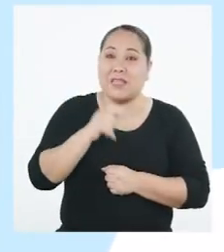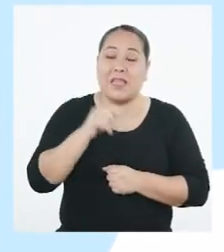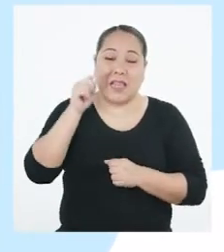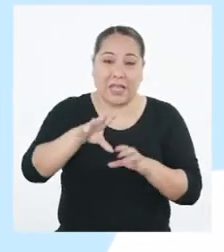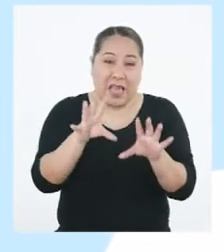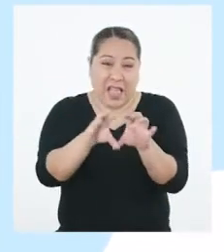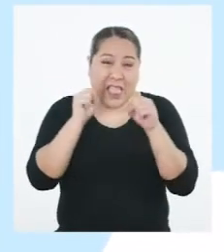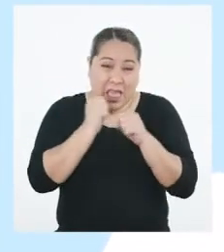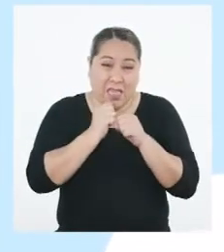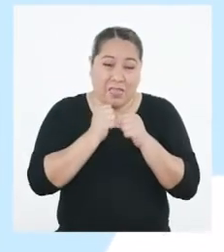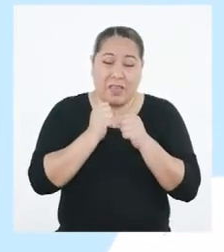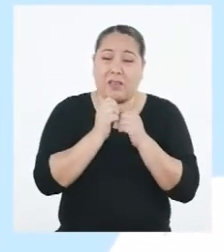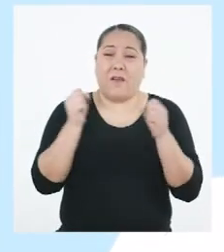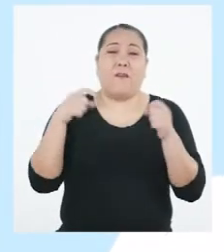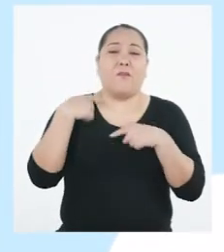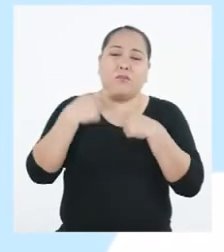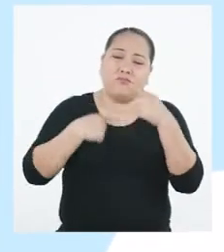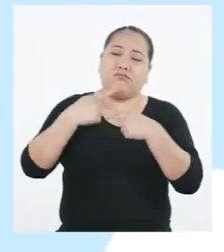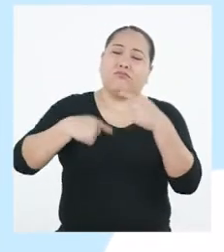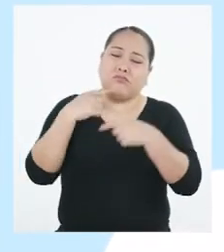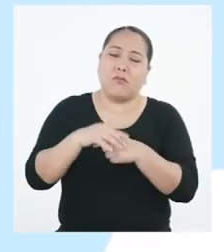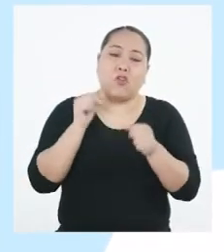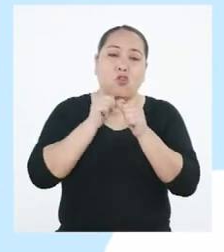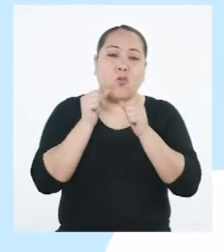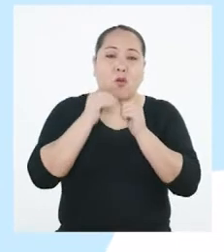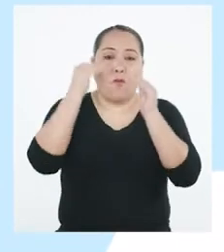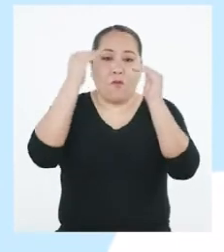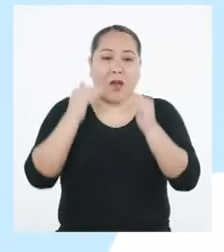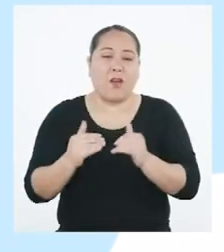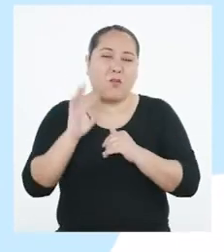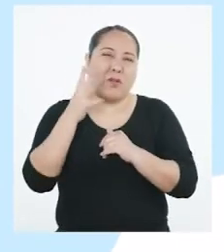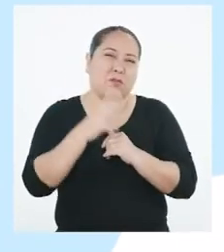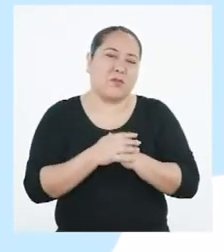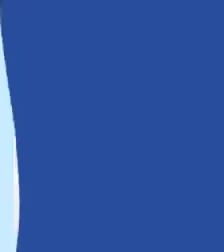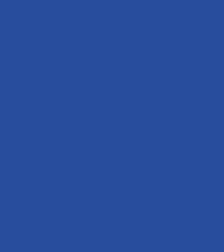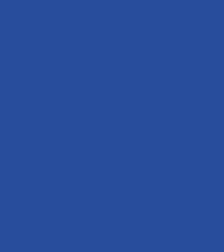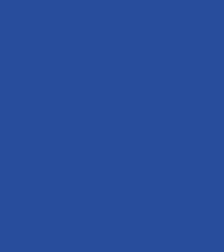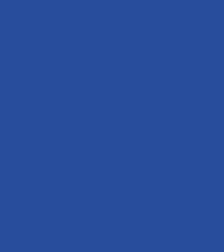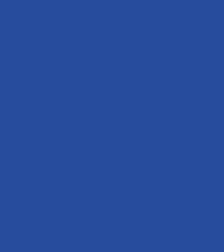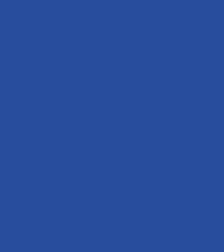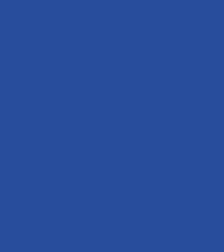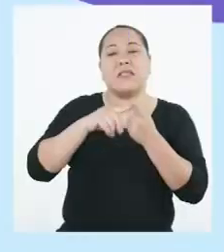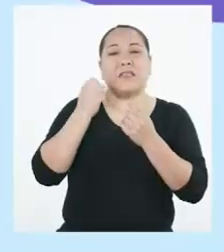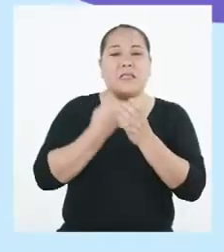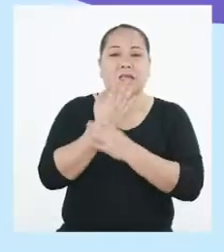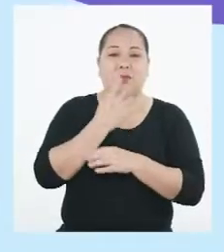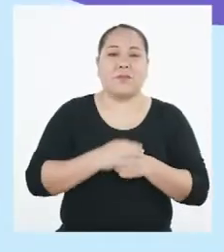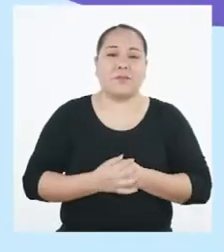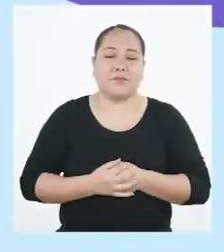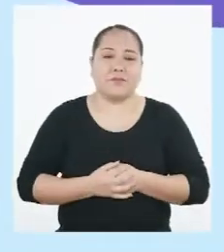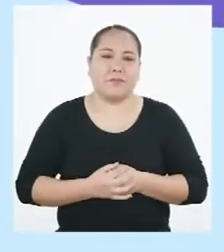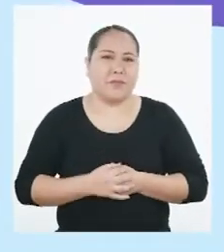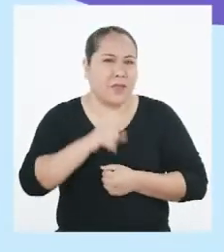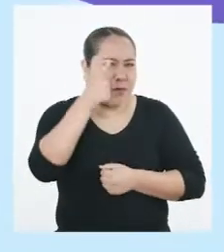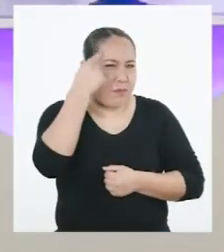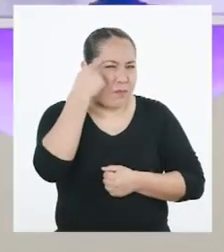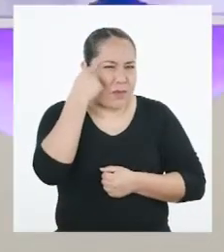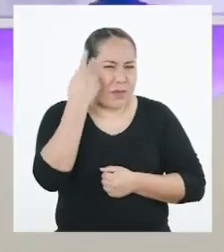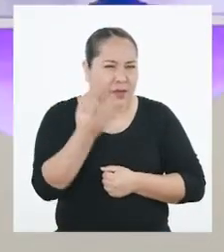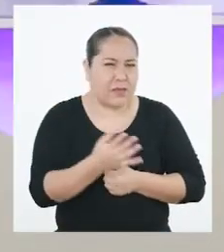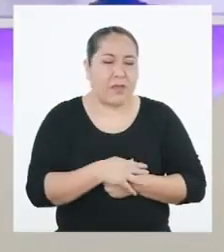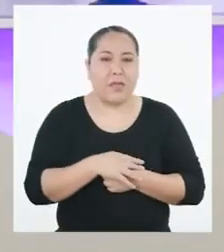heladas ocurren con más frecuencia y con valores más bajos entre los meses de abril y septiembre. ¿Qué les pareció el video?